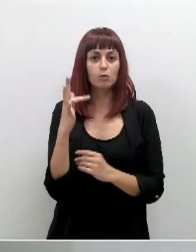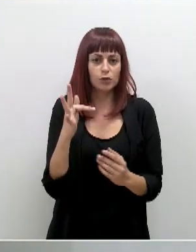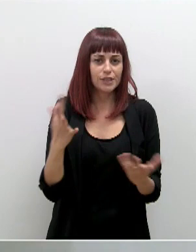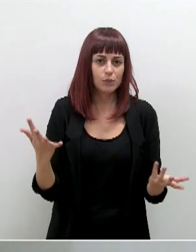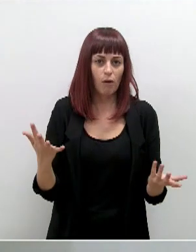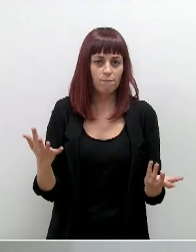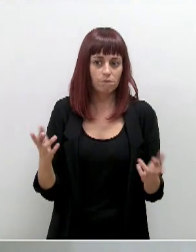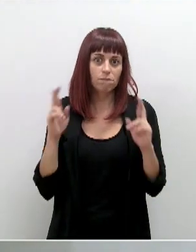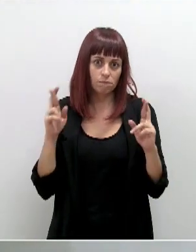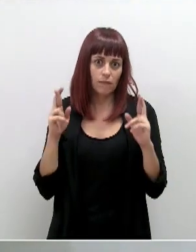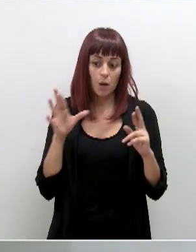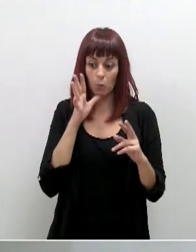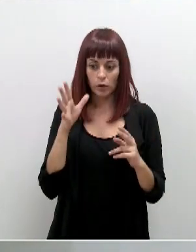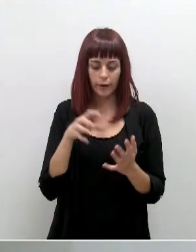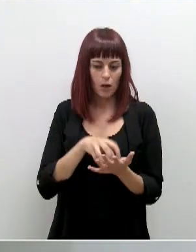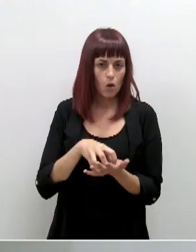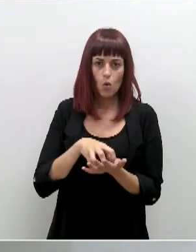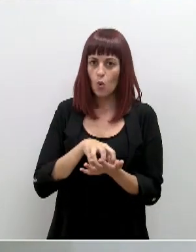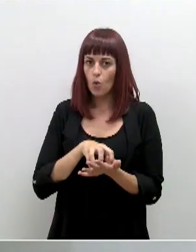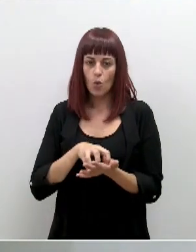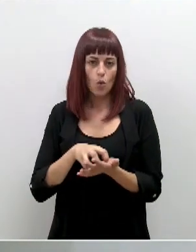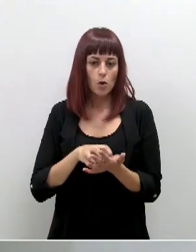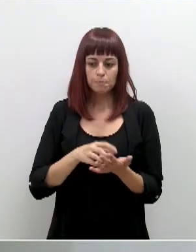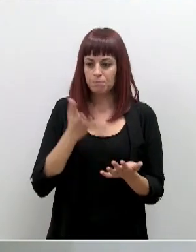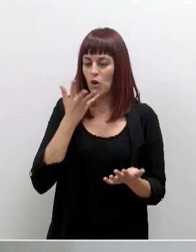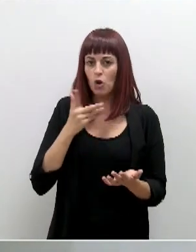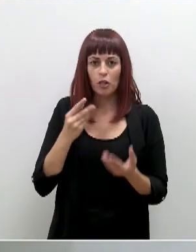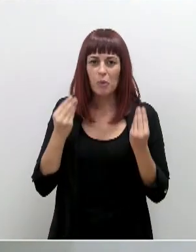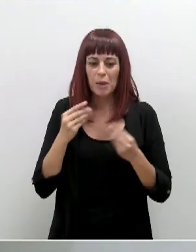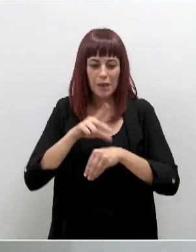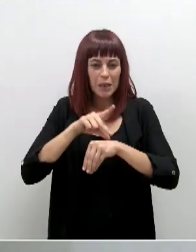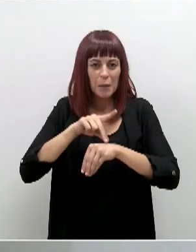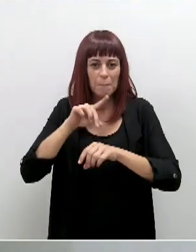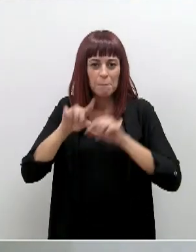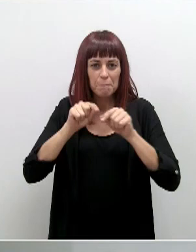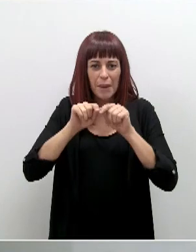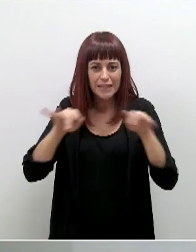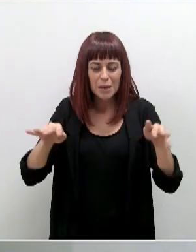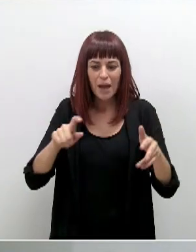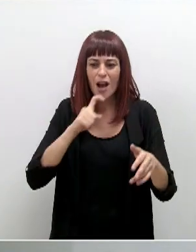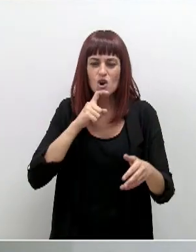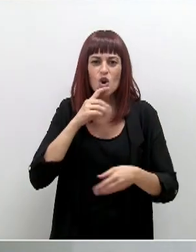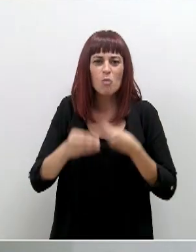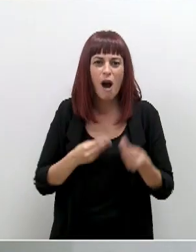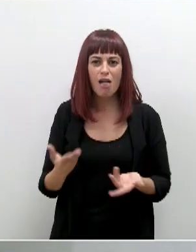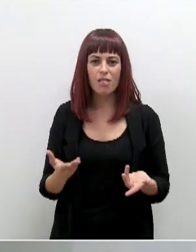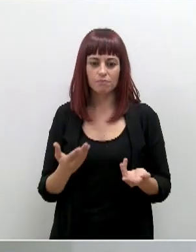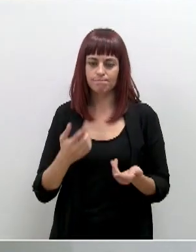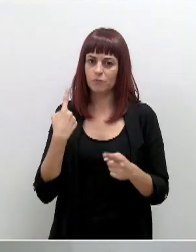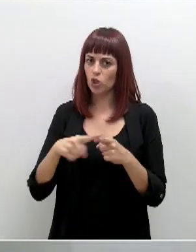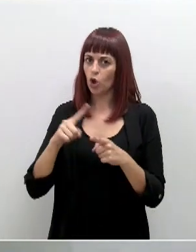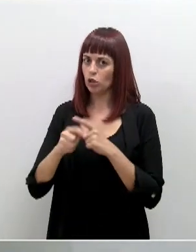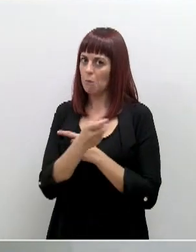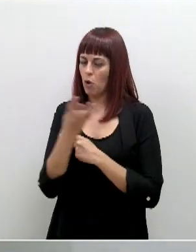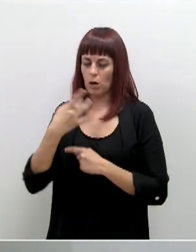¿no? Porque teníamos mucha incertidumbre y desconocemos mucho de esta pandemia, cómo está actuando, también hay cosas que también nos sorprenden, cómo